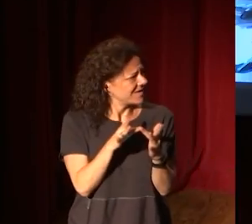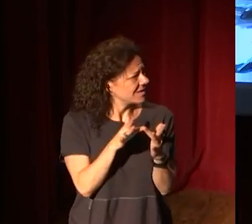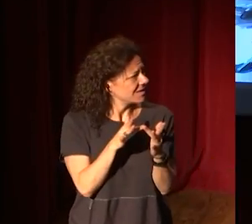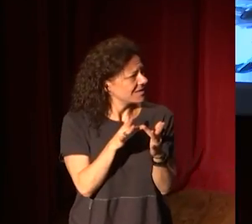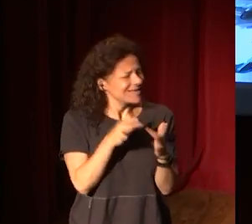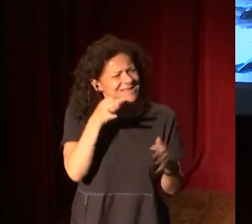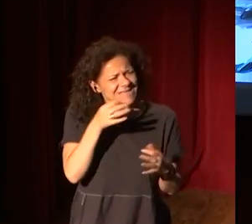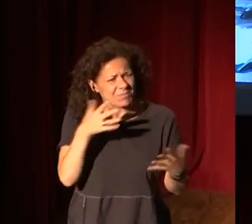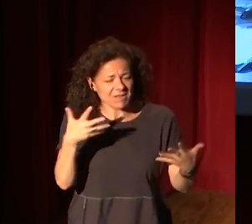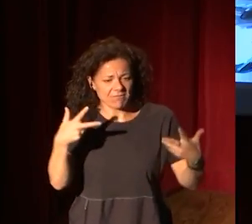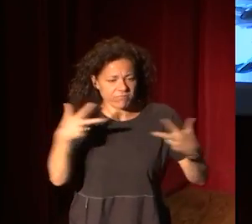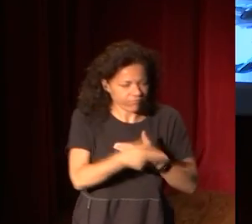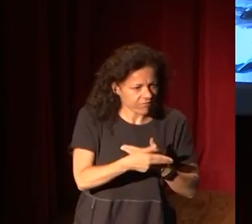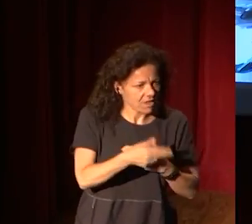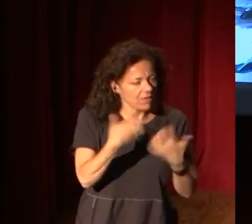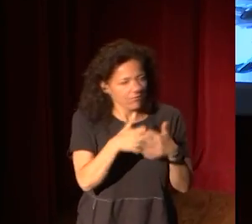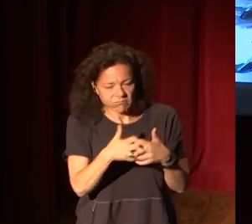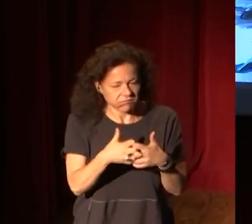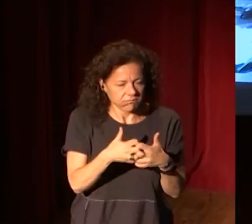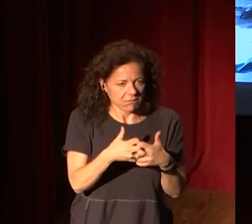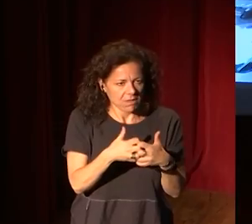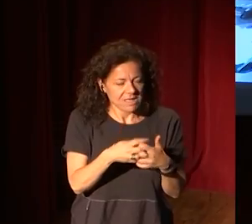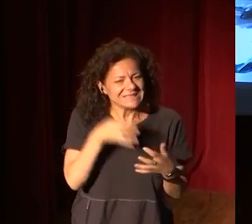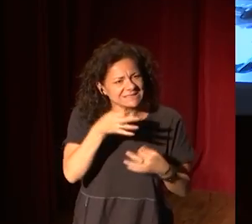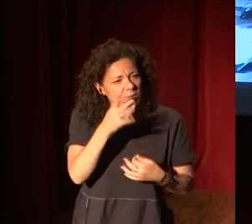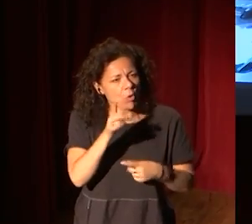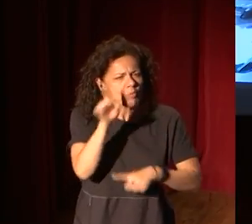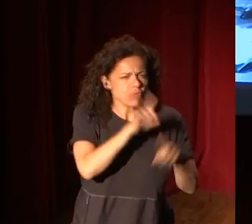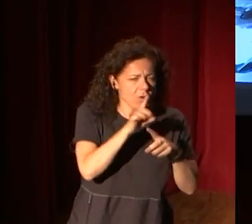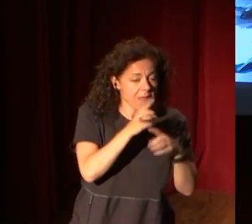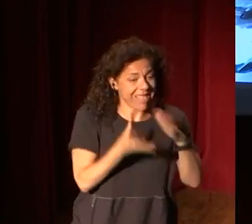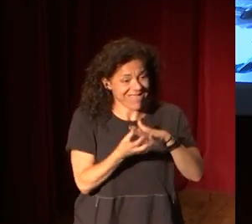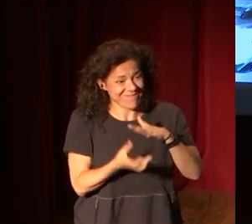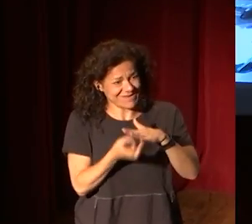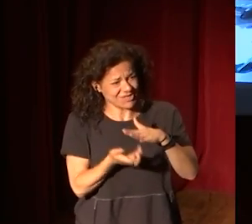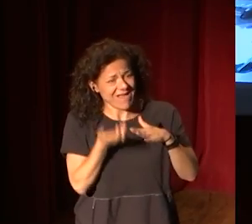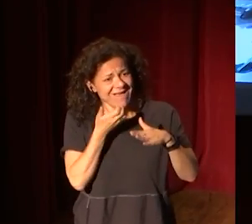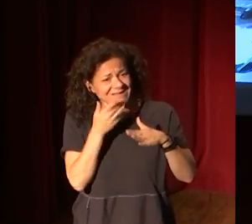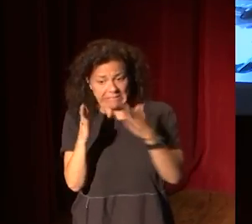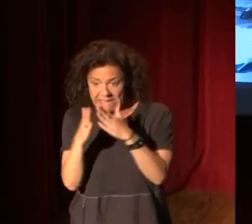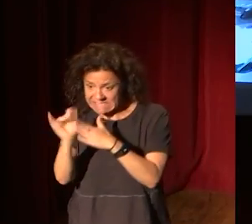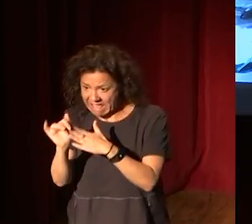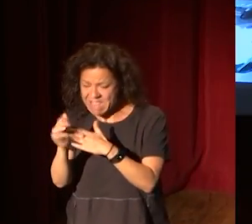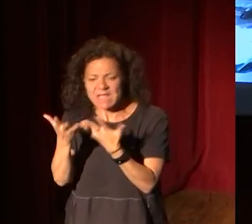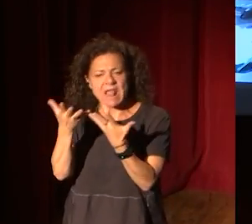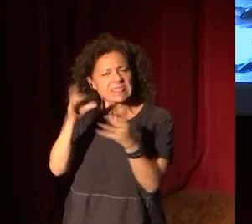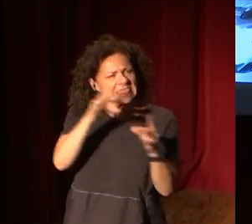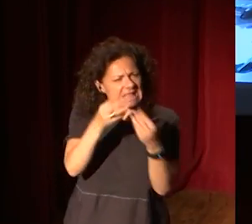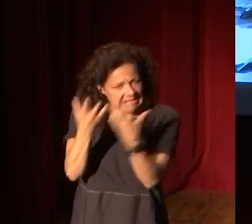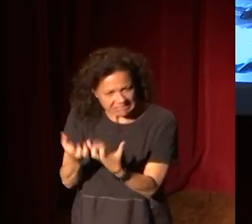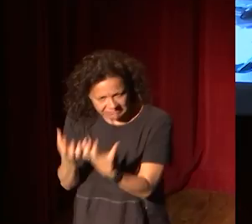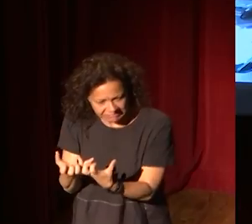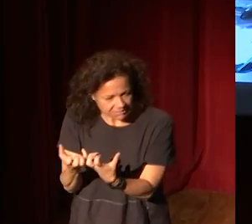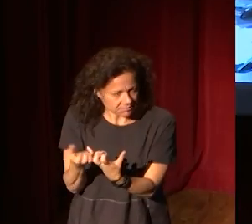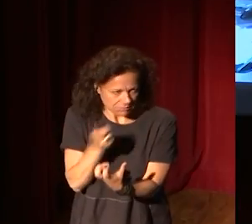Siempre se estropea, siempre hay algún problema con la impresora. Si la tienen en casa incluso se seca la cinta. Es